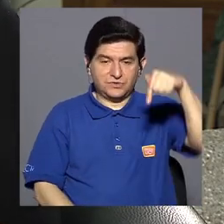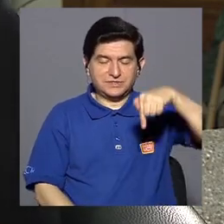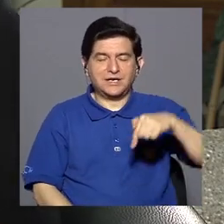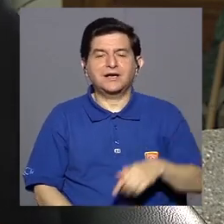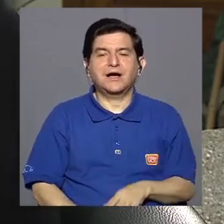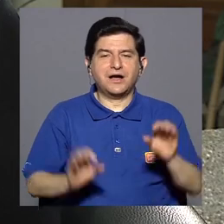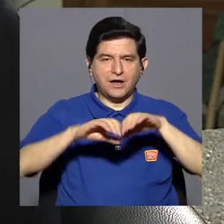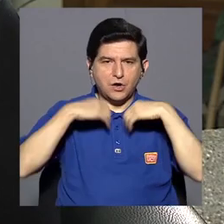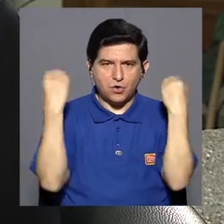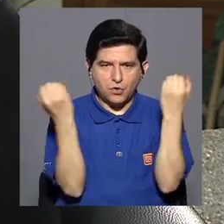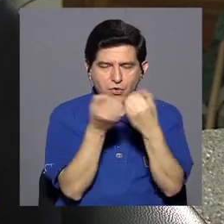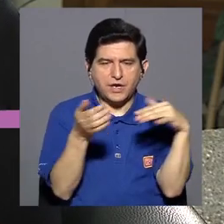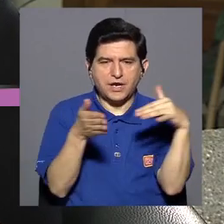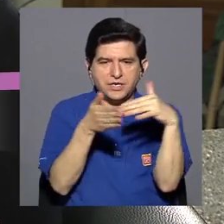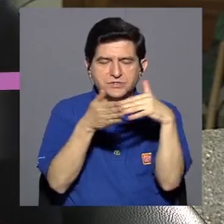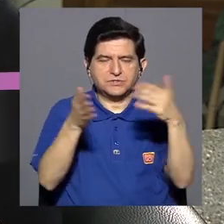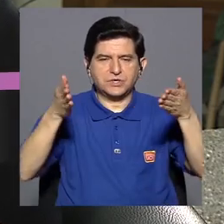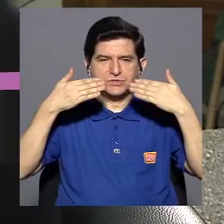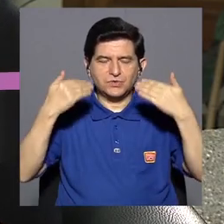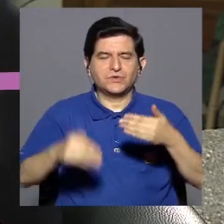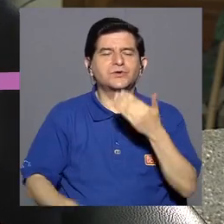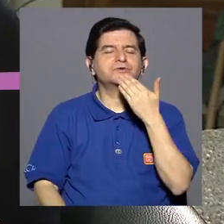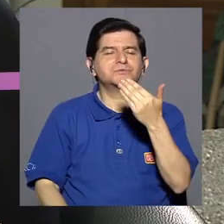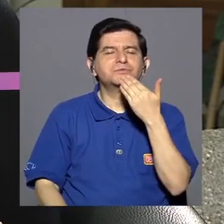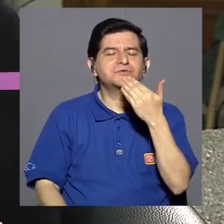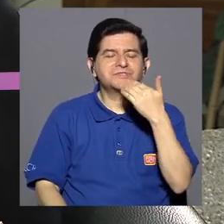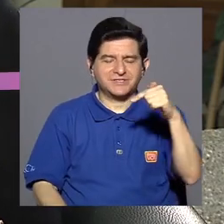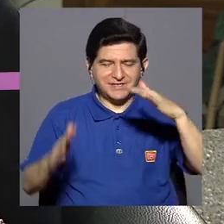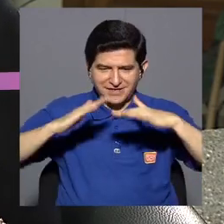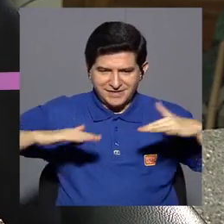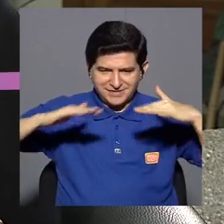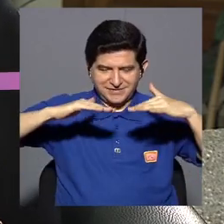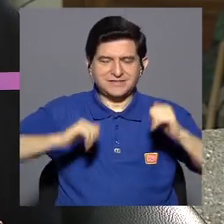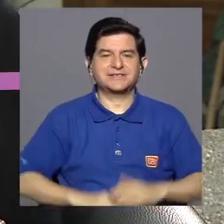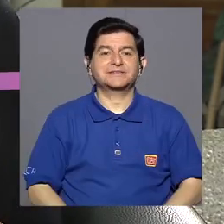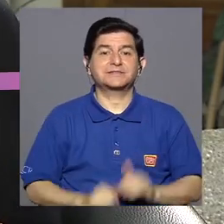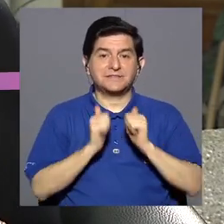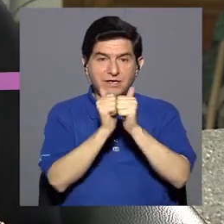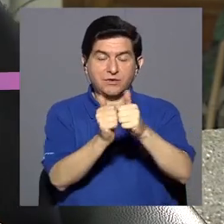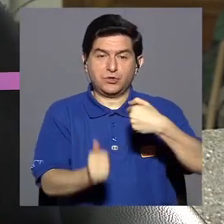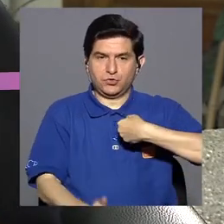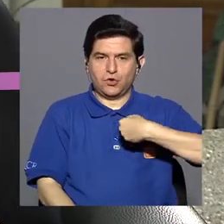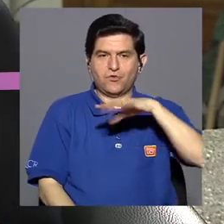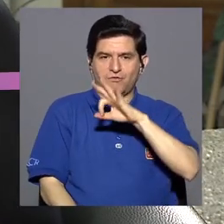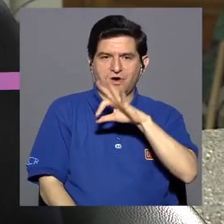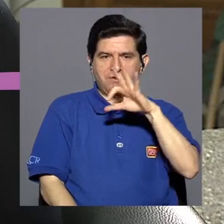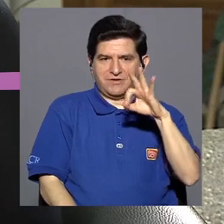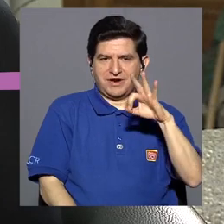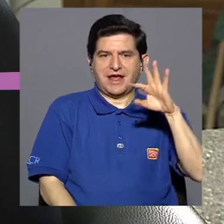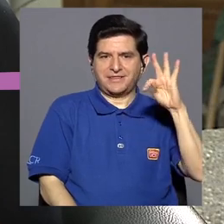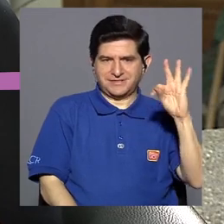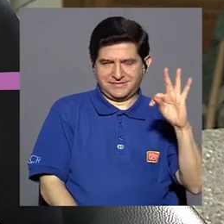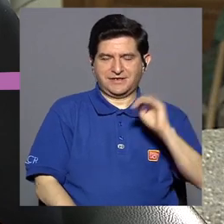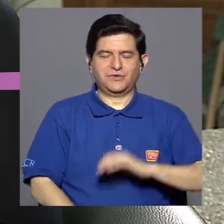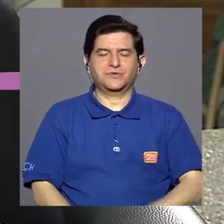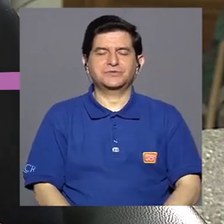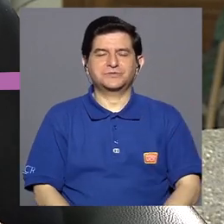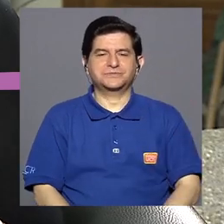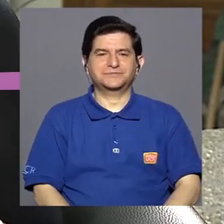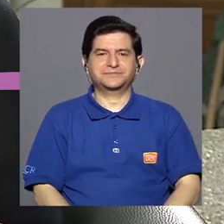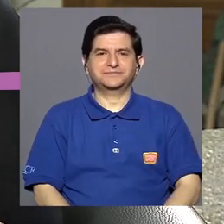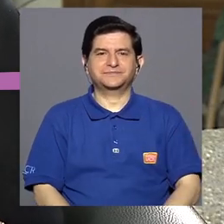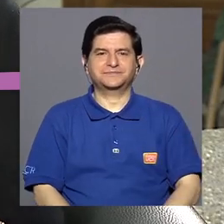desde la Organización para Estudios Tropicales, a quienes les agradecemos el espacio. Le acompañará su servidora Fabiola Fernández